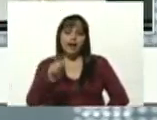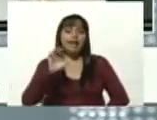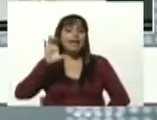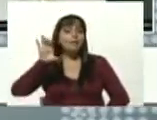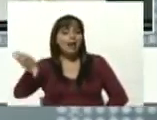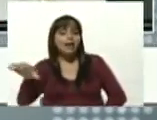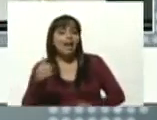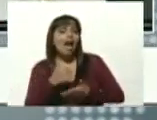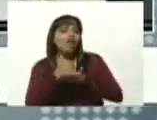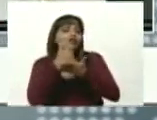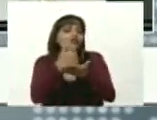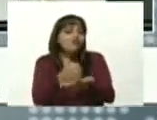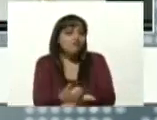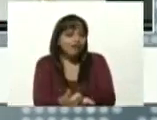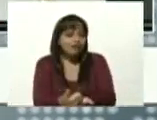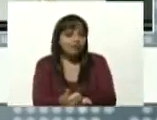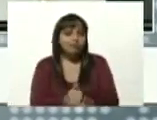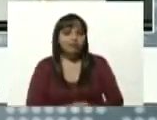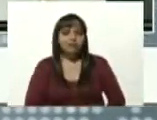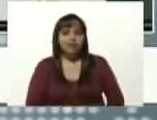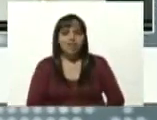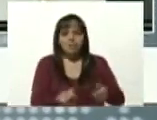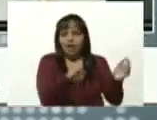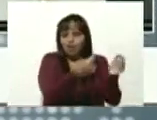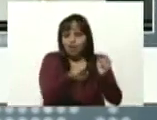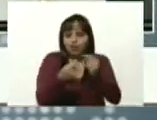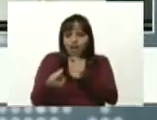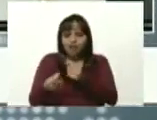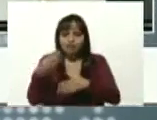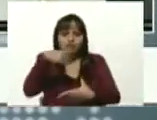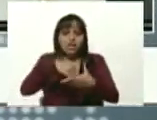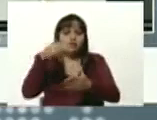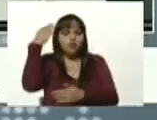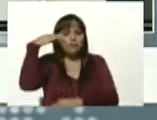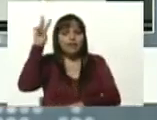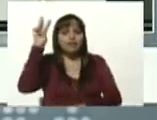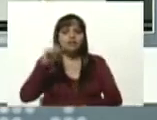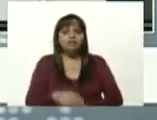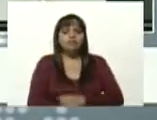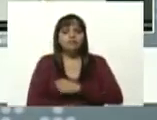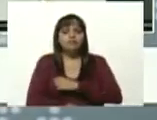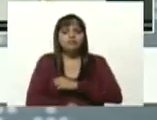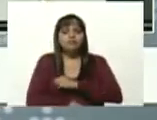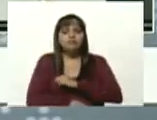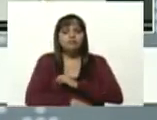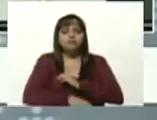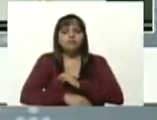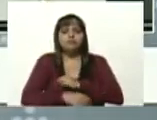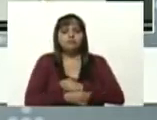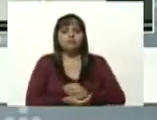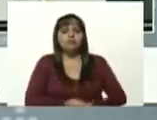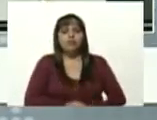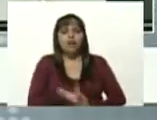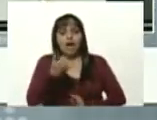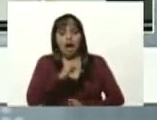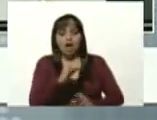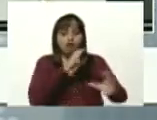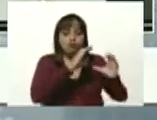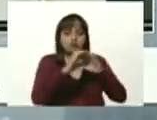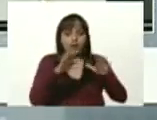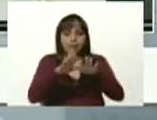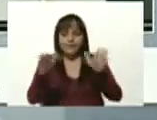ayudante de los diálogos en México aquí está el comunicado de la mesa de diálogo